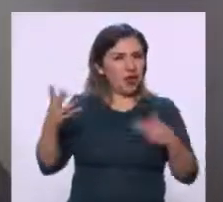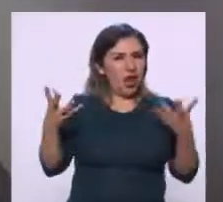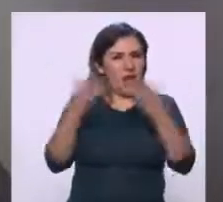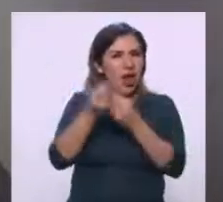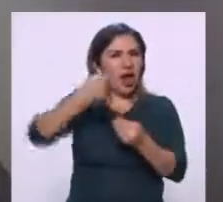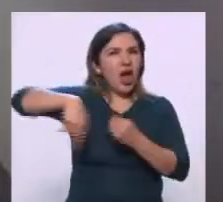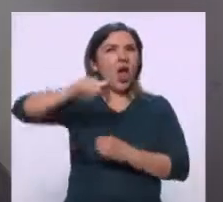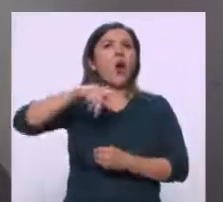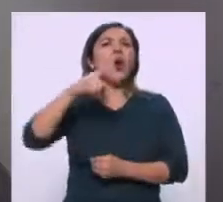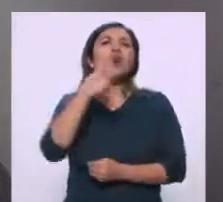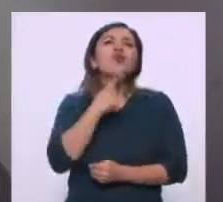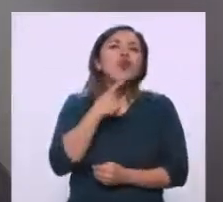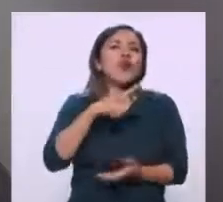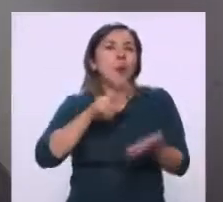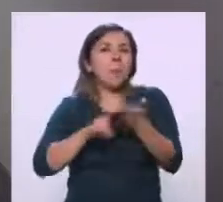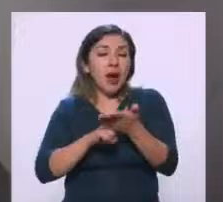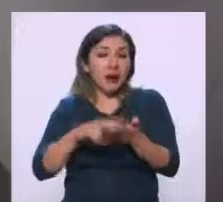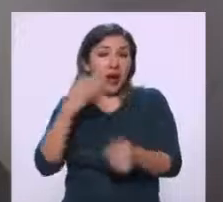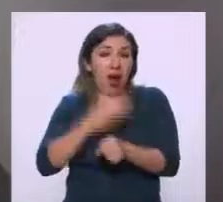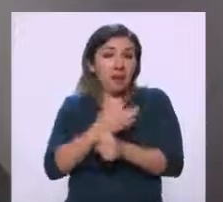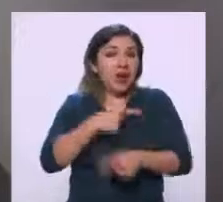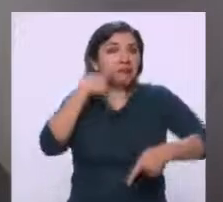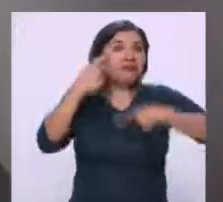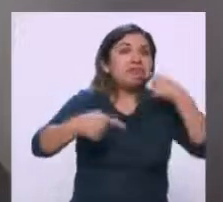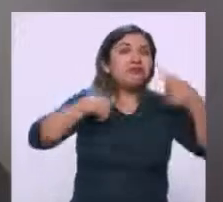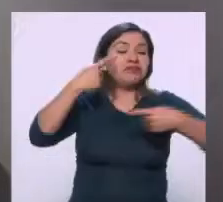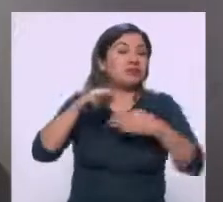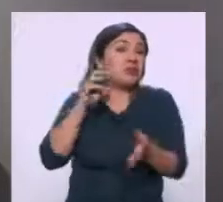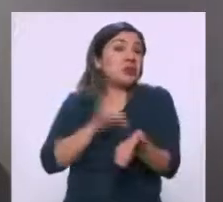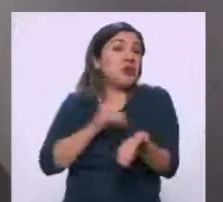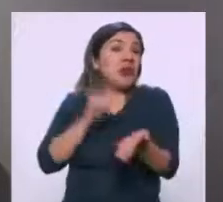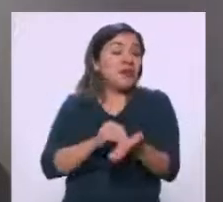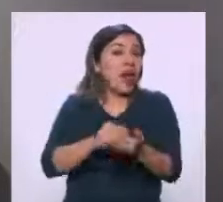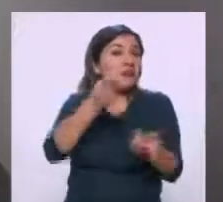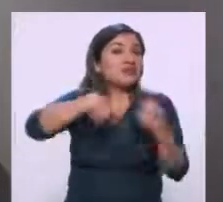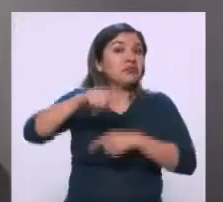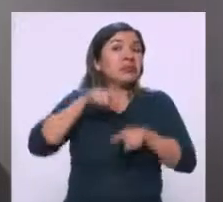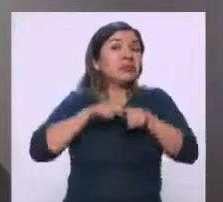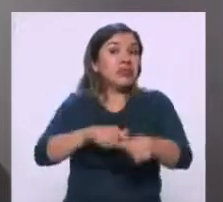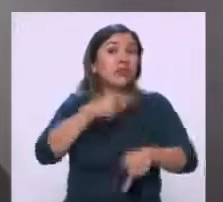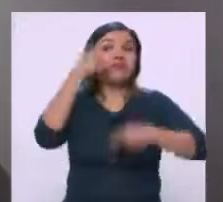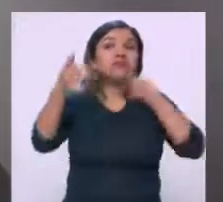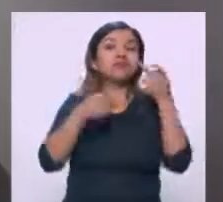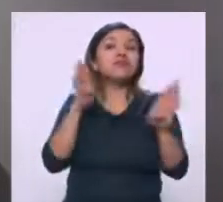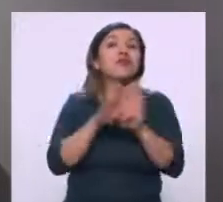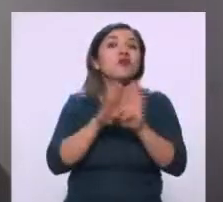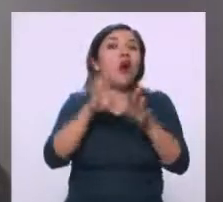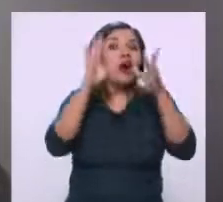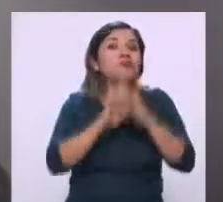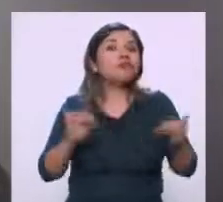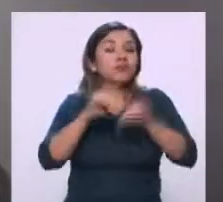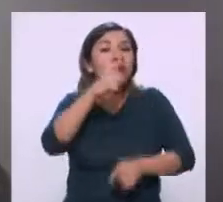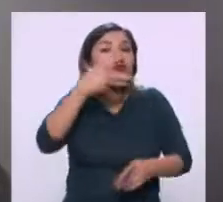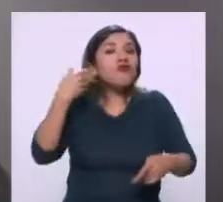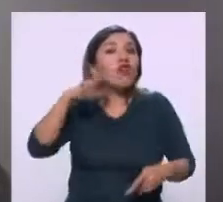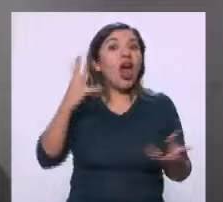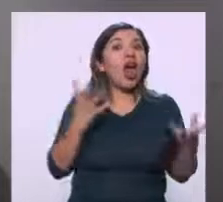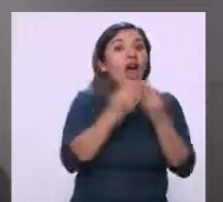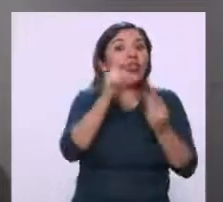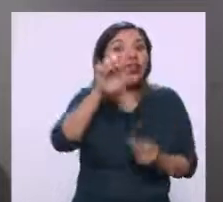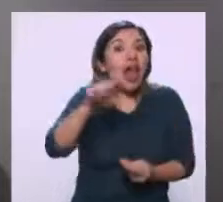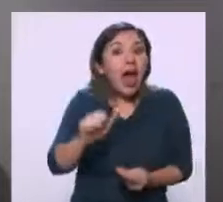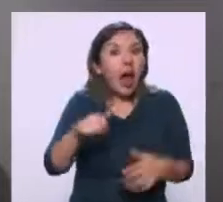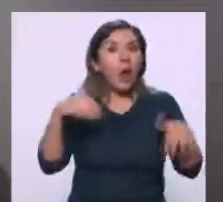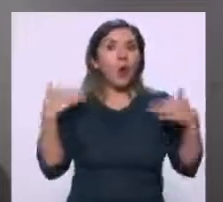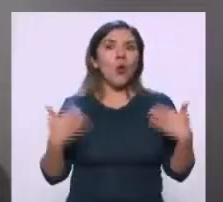círculo rojo y verde, pues están opinando y sigue siendo tendencia, ¿no? Sobre todo por las revelaciones de que había sido informante de la DEA, que es algo